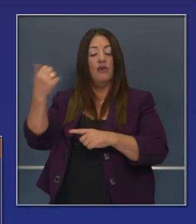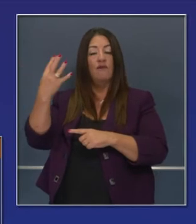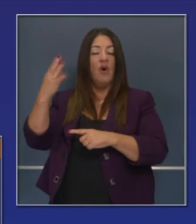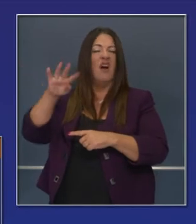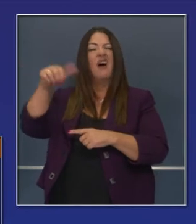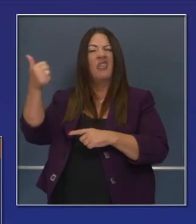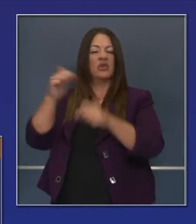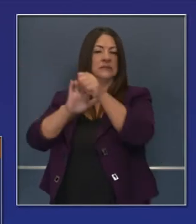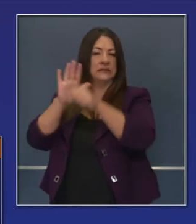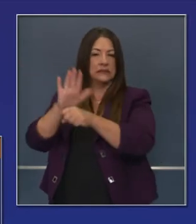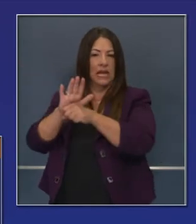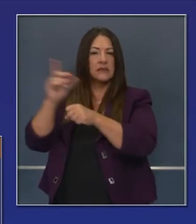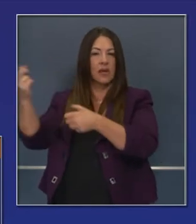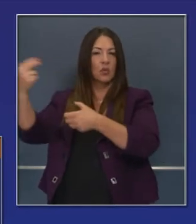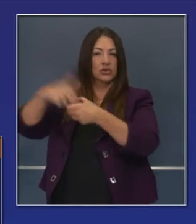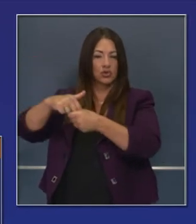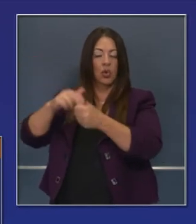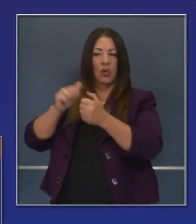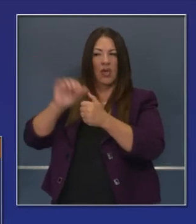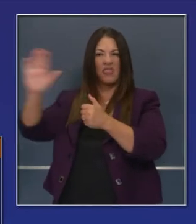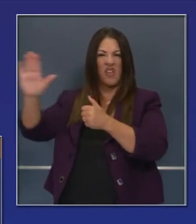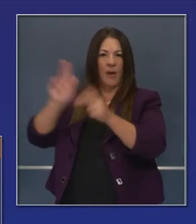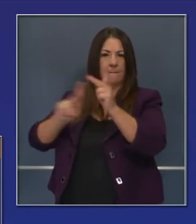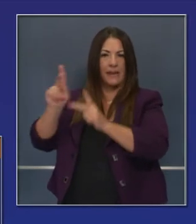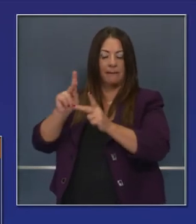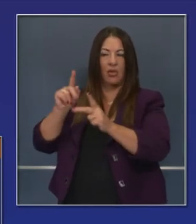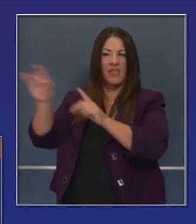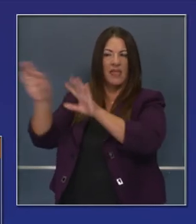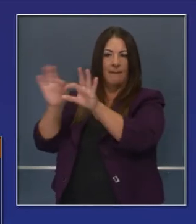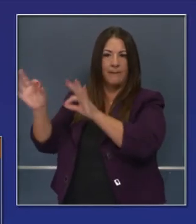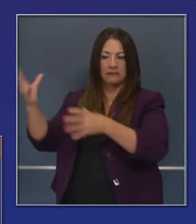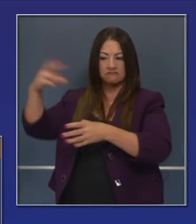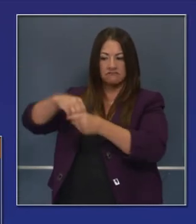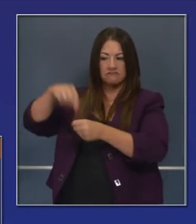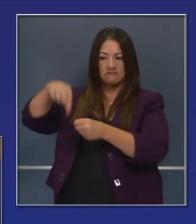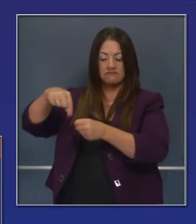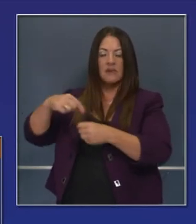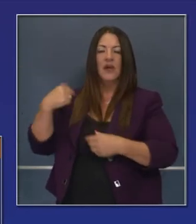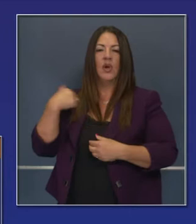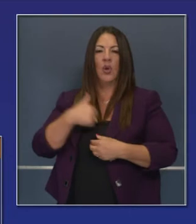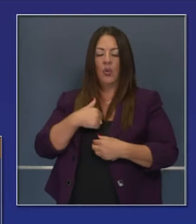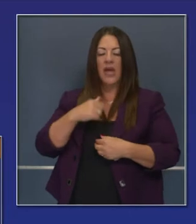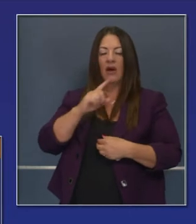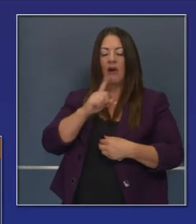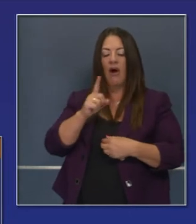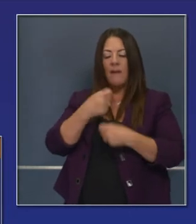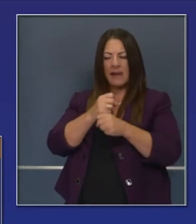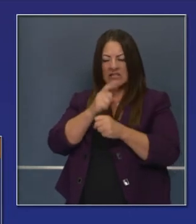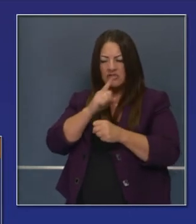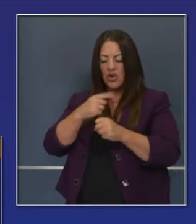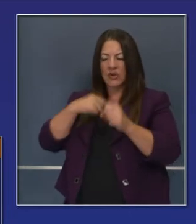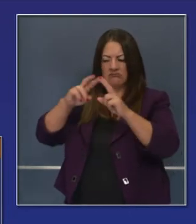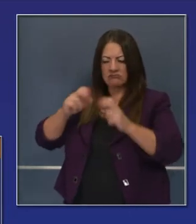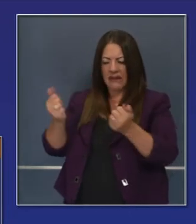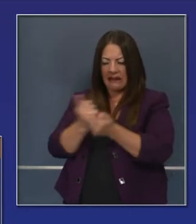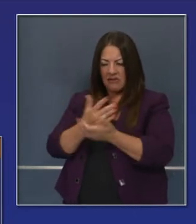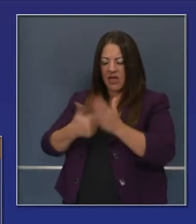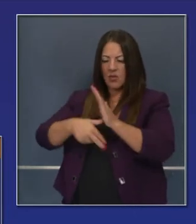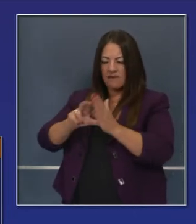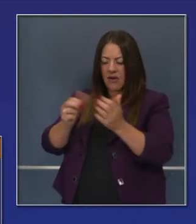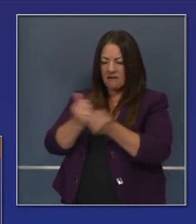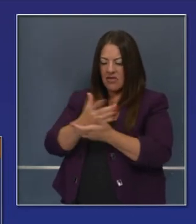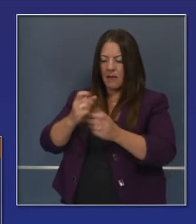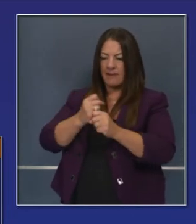otros estados que verán la evidencia, todos los datos, para asegurarse que está completa y que estamos tratándola de forma